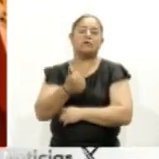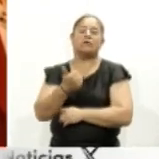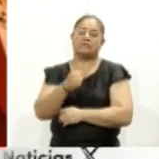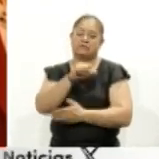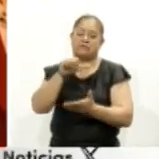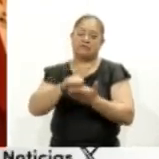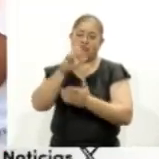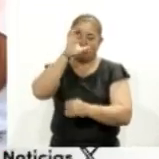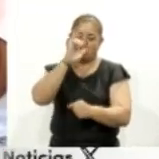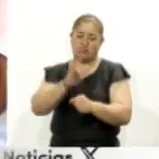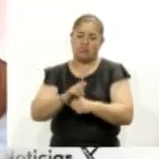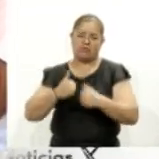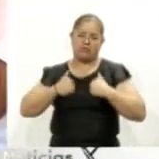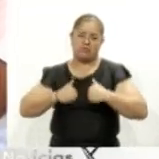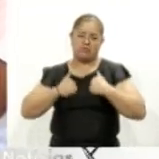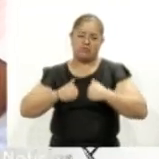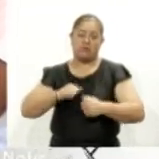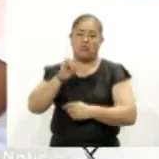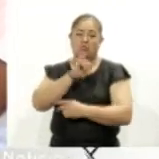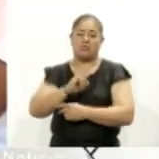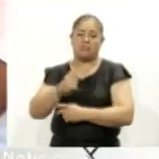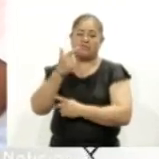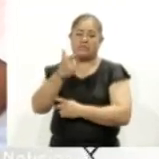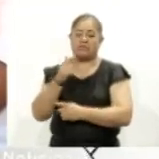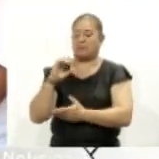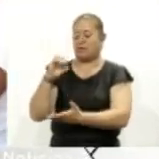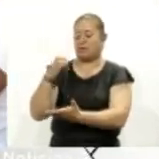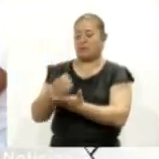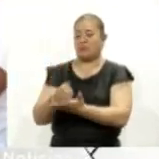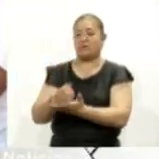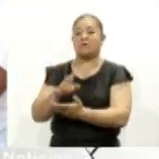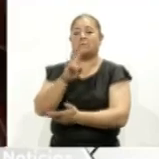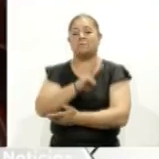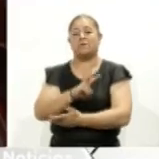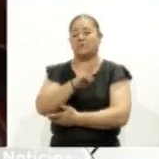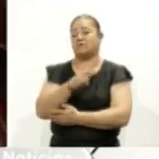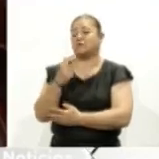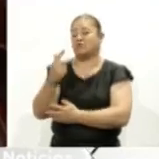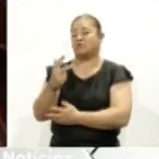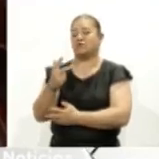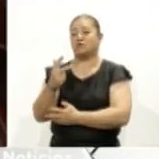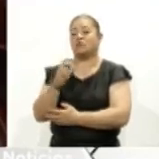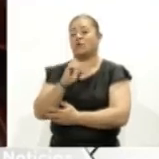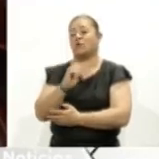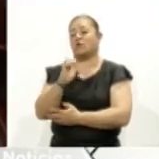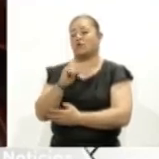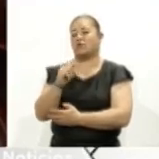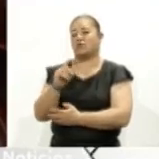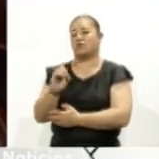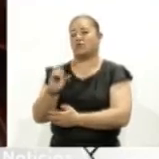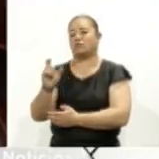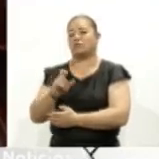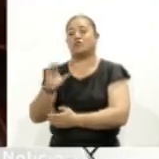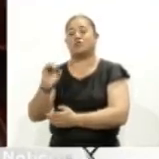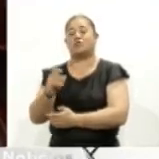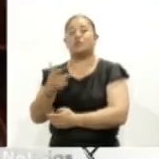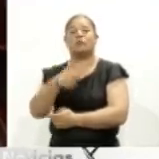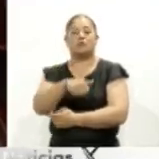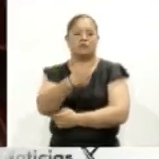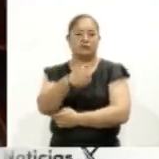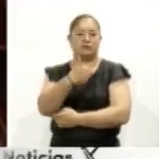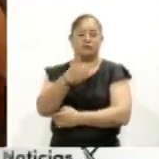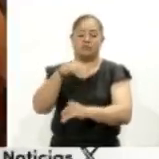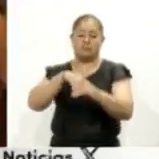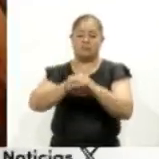el jueves 7 en Casa de Piedra de Contla y el viernes 8 en el Centro Cultural de Ocotoxco a las 11 horas. La entrada